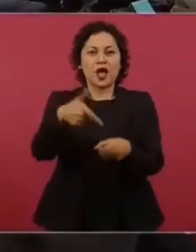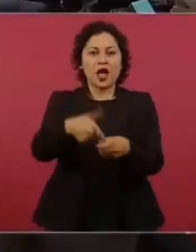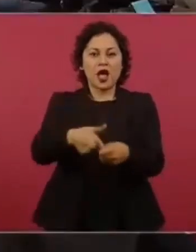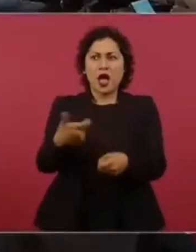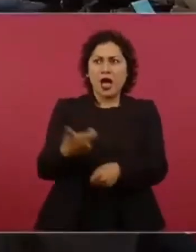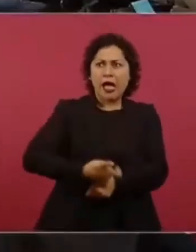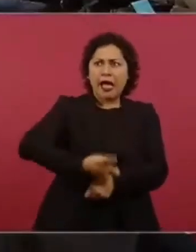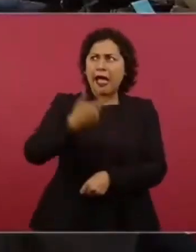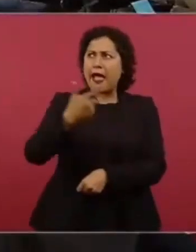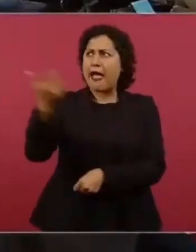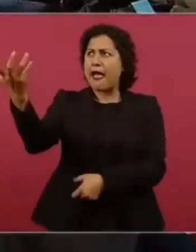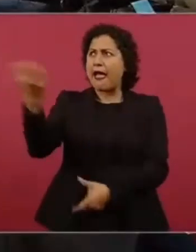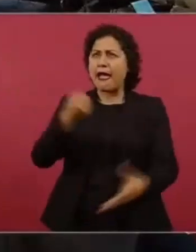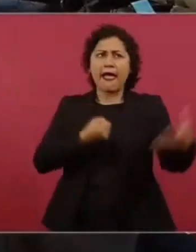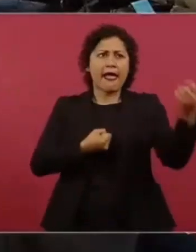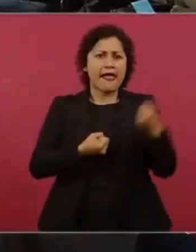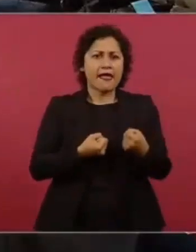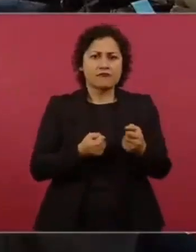Pero es esto.